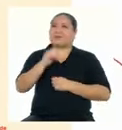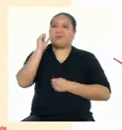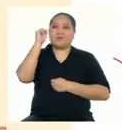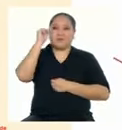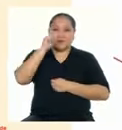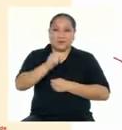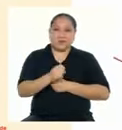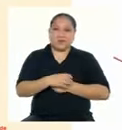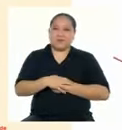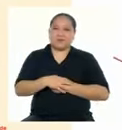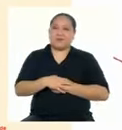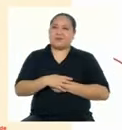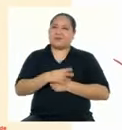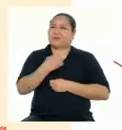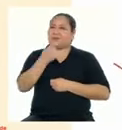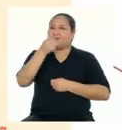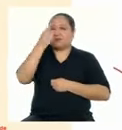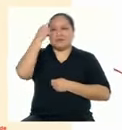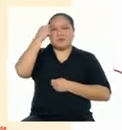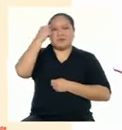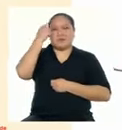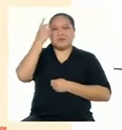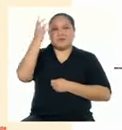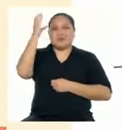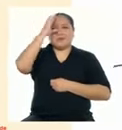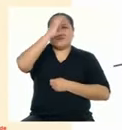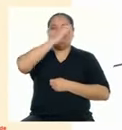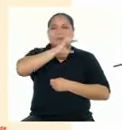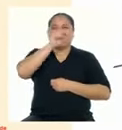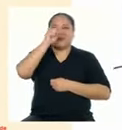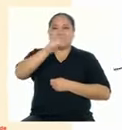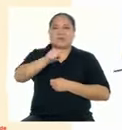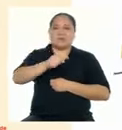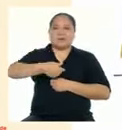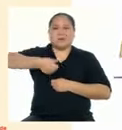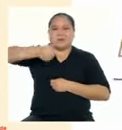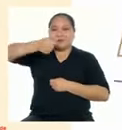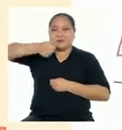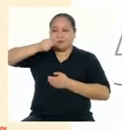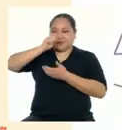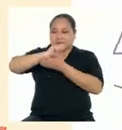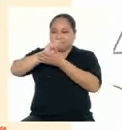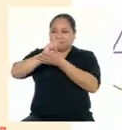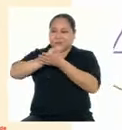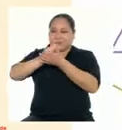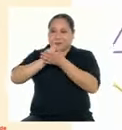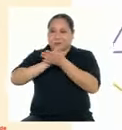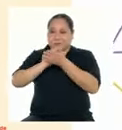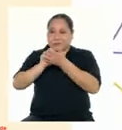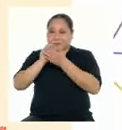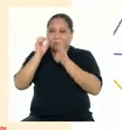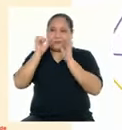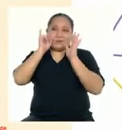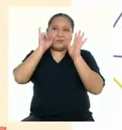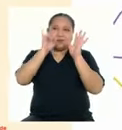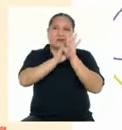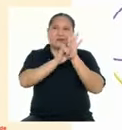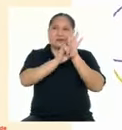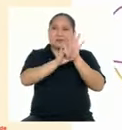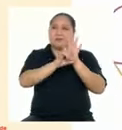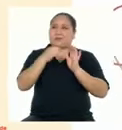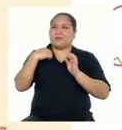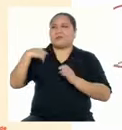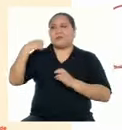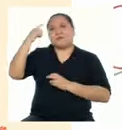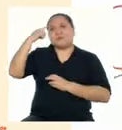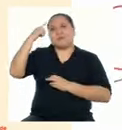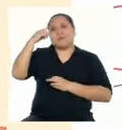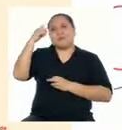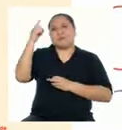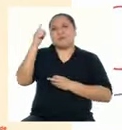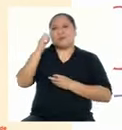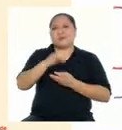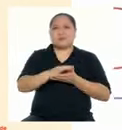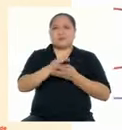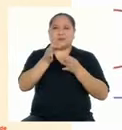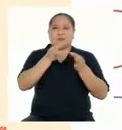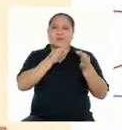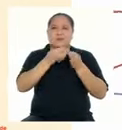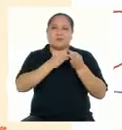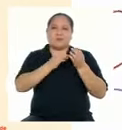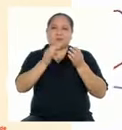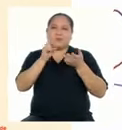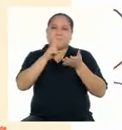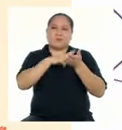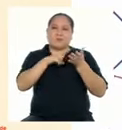Así es ¿Y qué crees que busca la autora Con esta imagen? Creo que podría estar hablando De la lectura